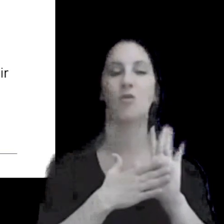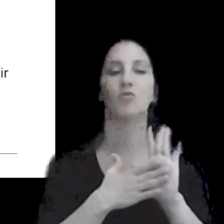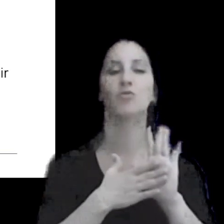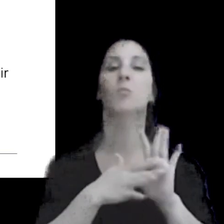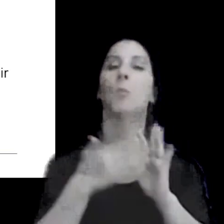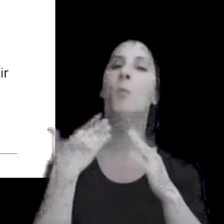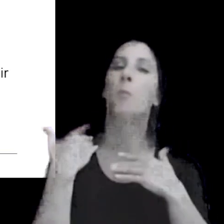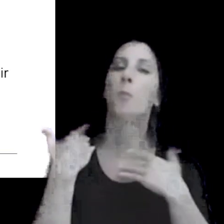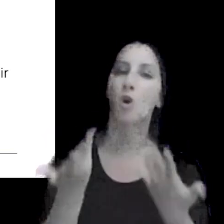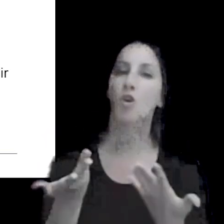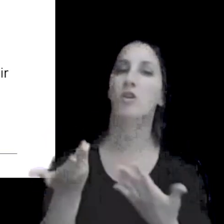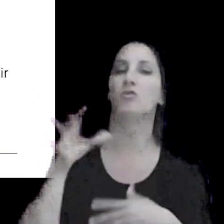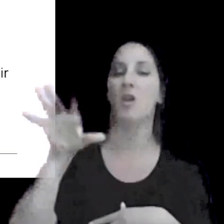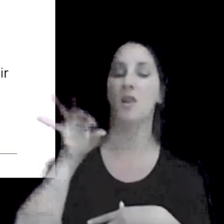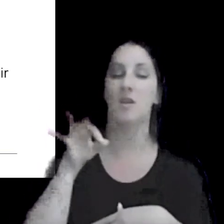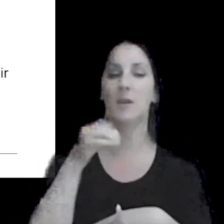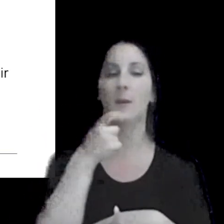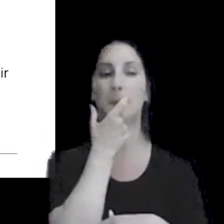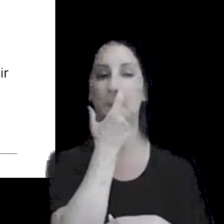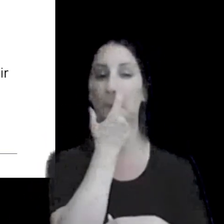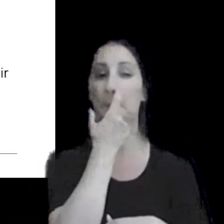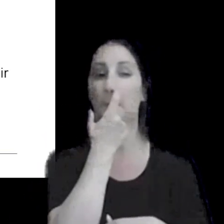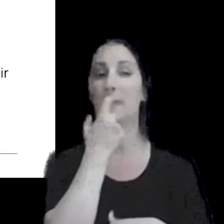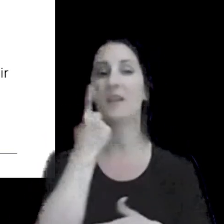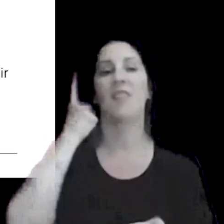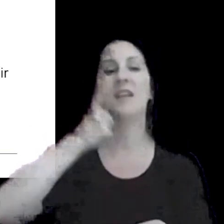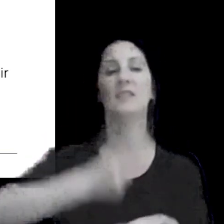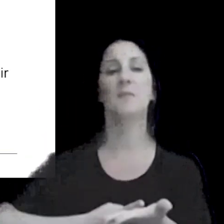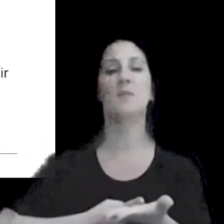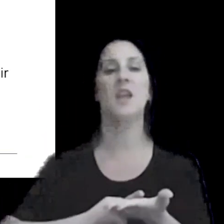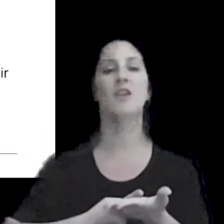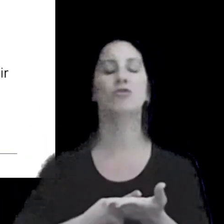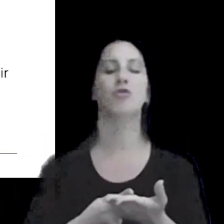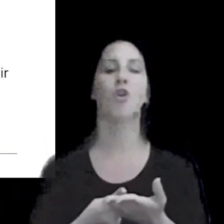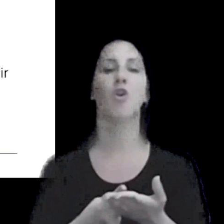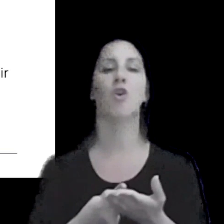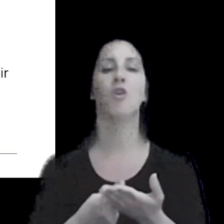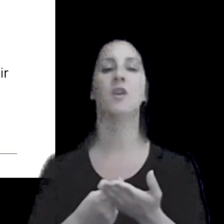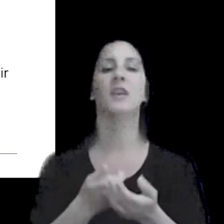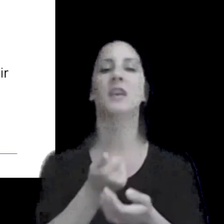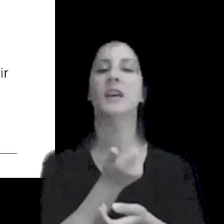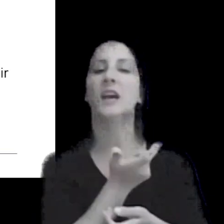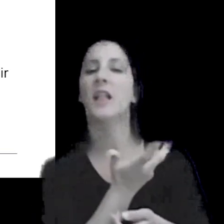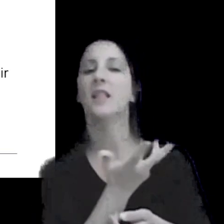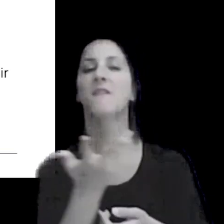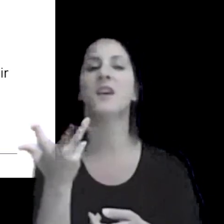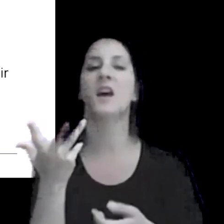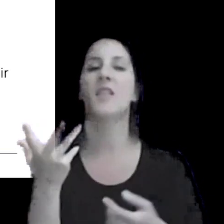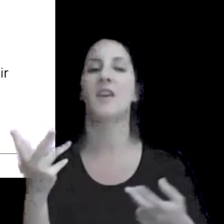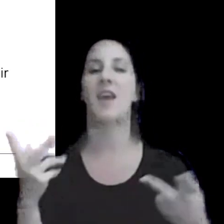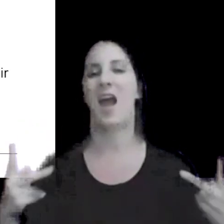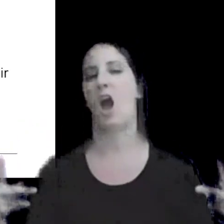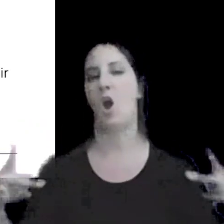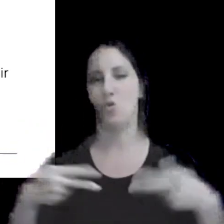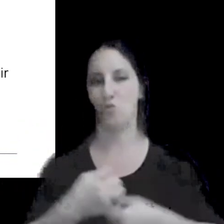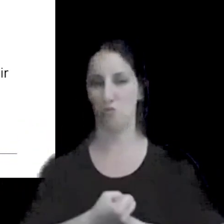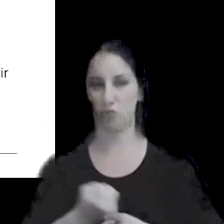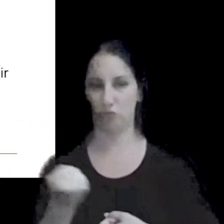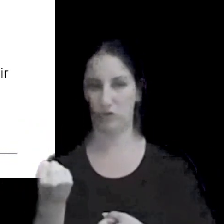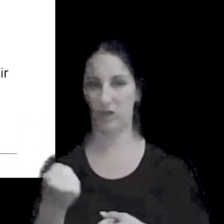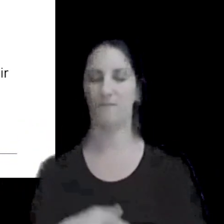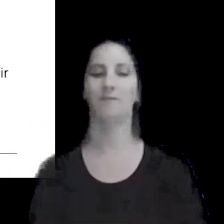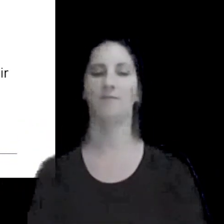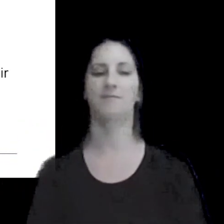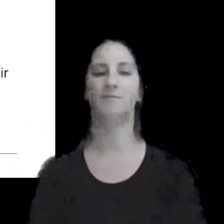los eligen y la determinación y cuantificación de ajustes cuando de comparabilidad